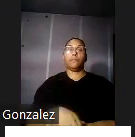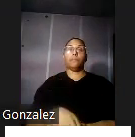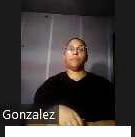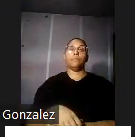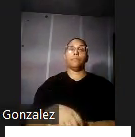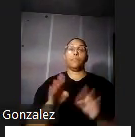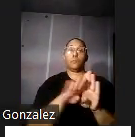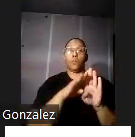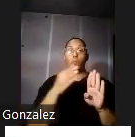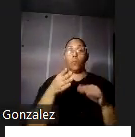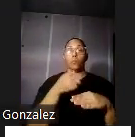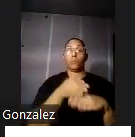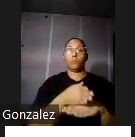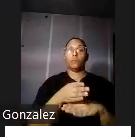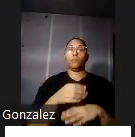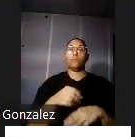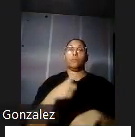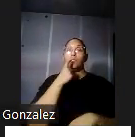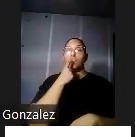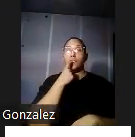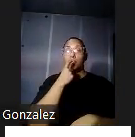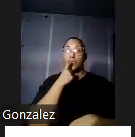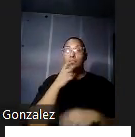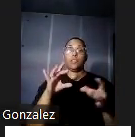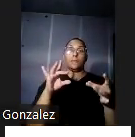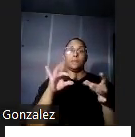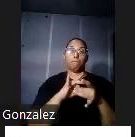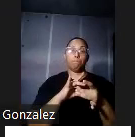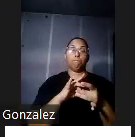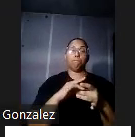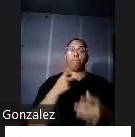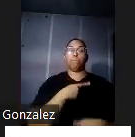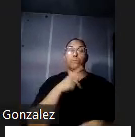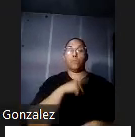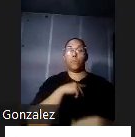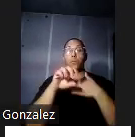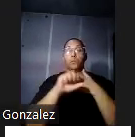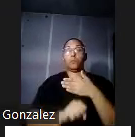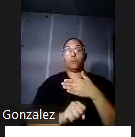madera con vidrio que se une a la sala contigua que está orientada hacia el sur de la la oeste